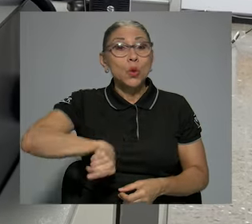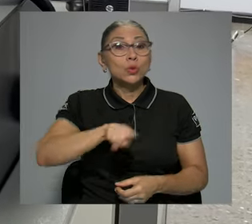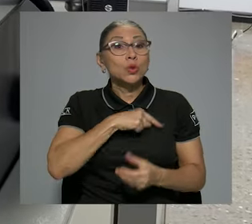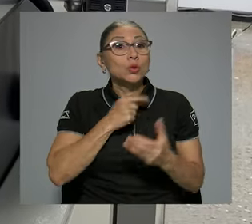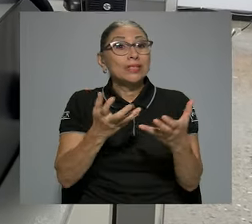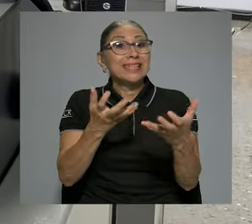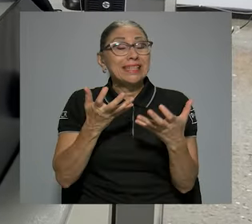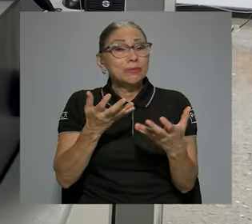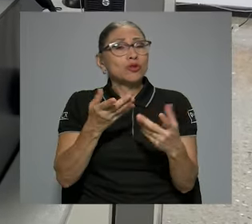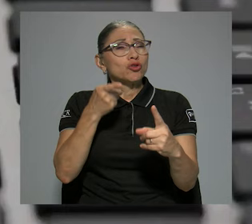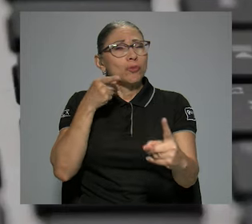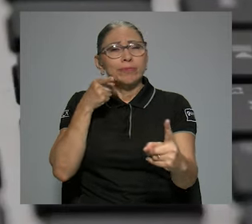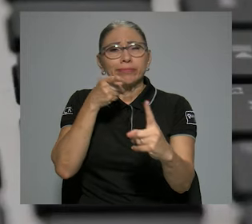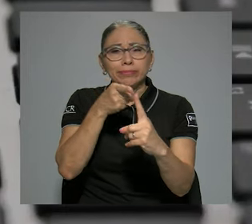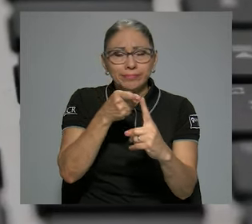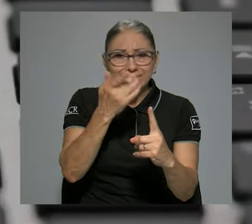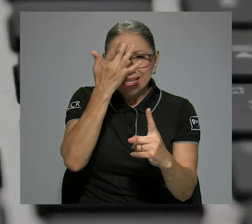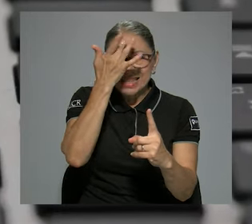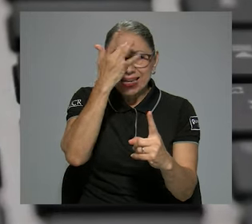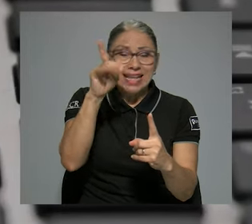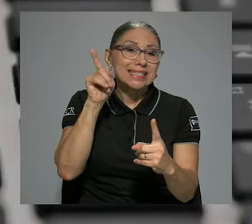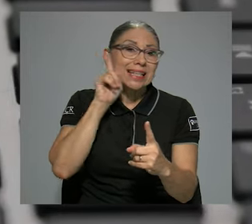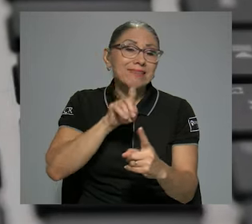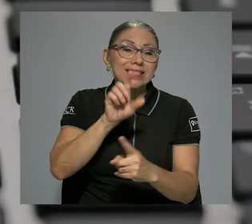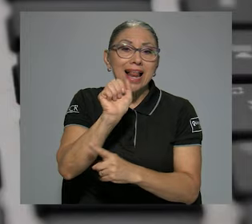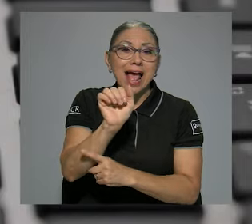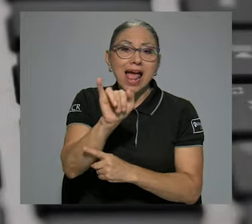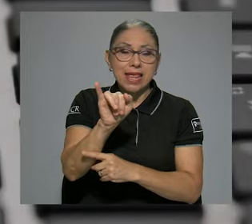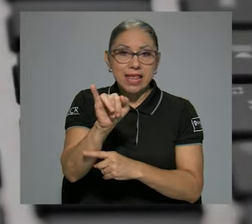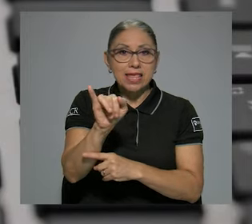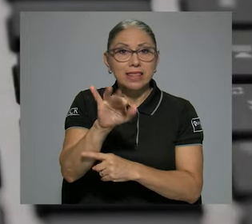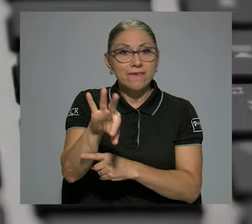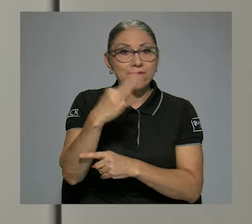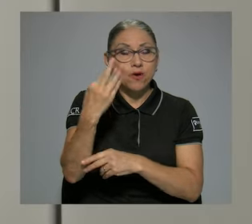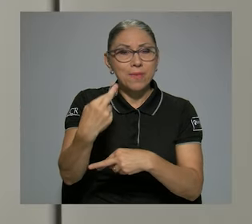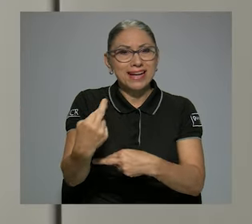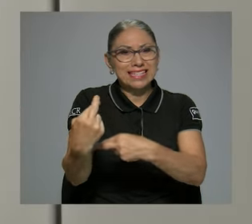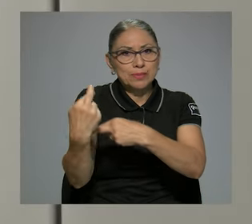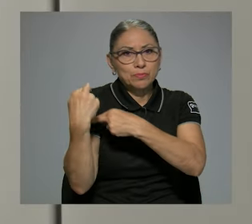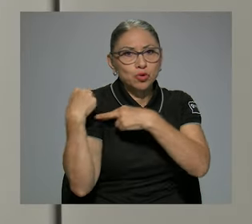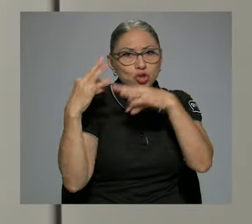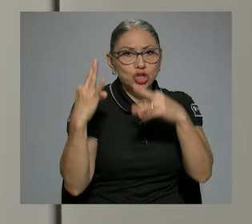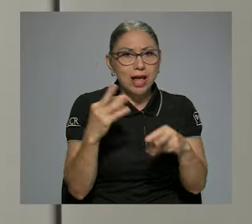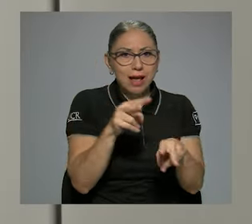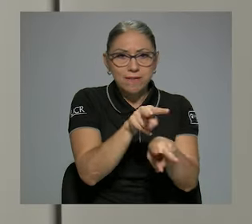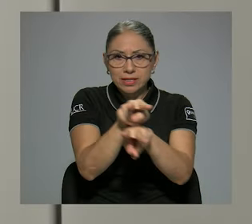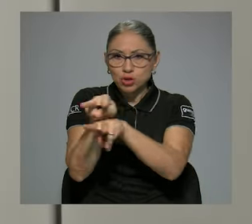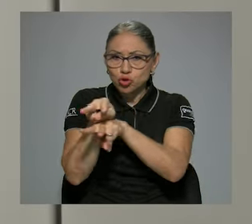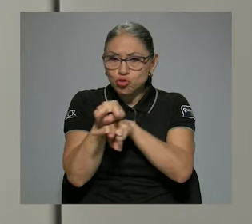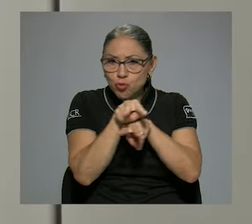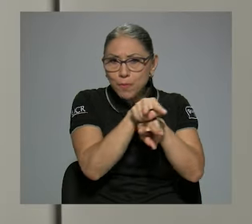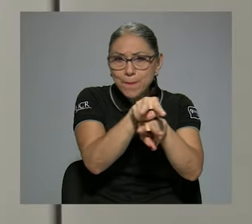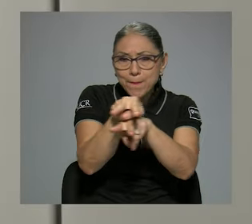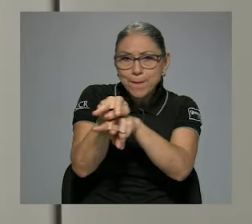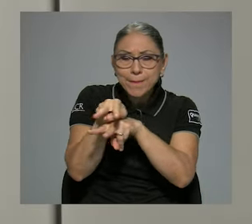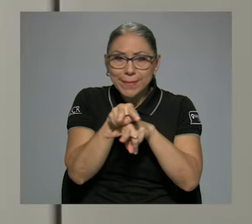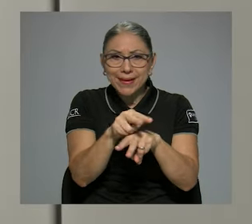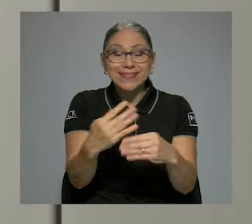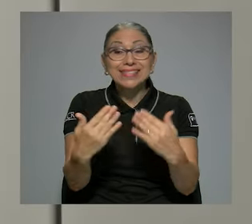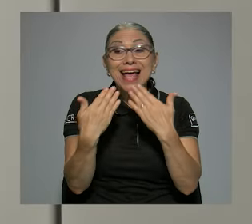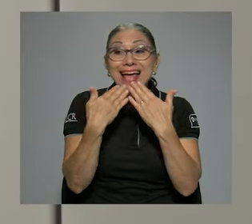Estamos apostando a una inteligencia artificial responsablemente supervisada